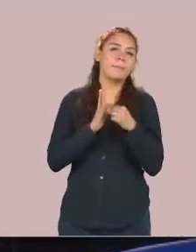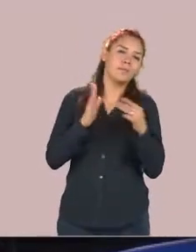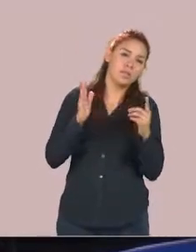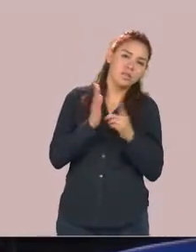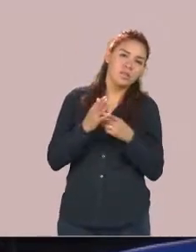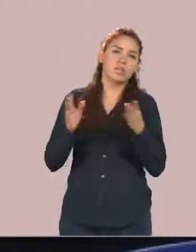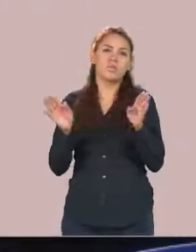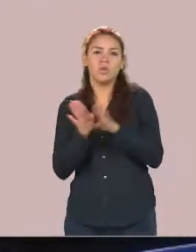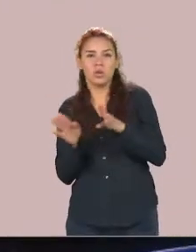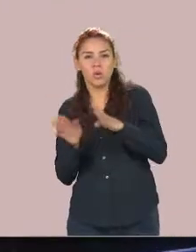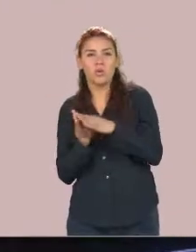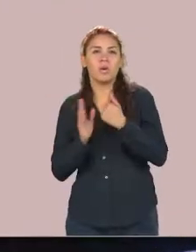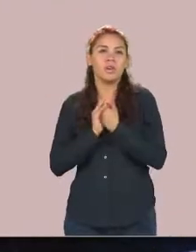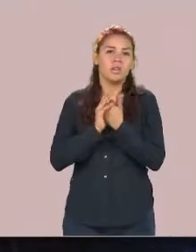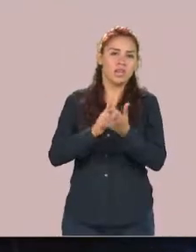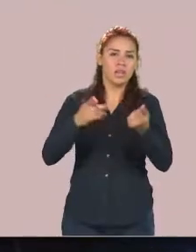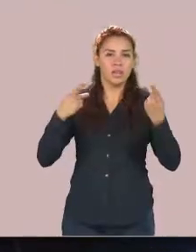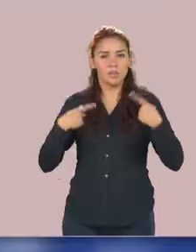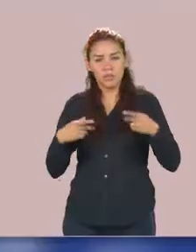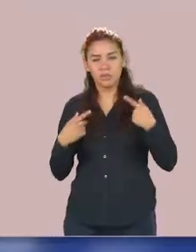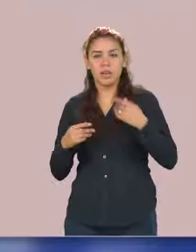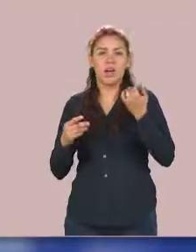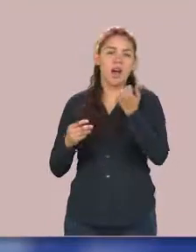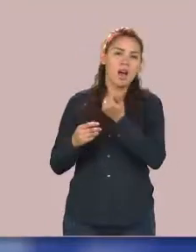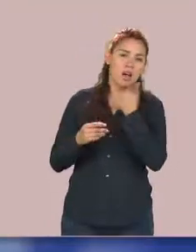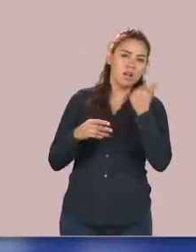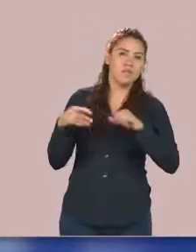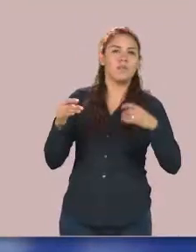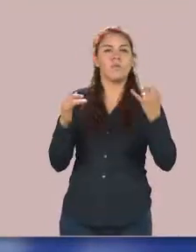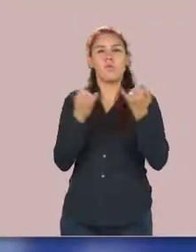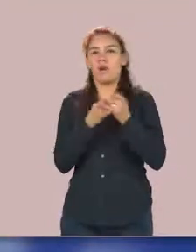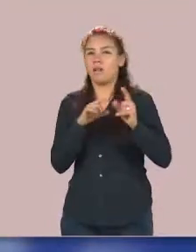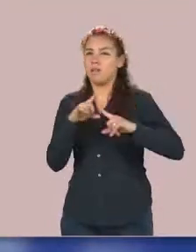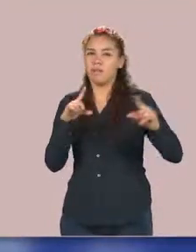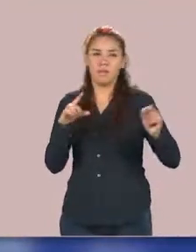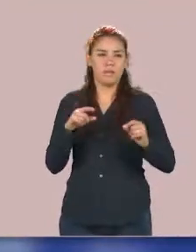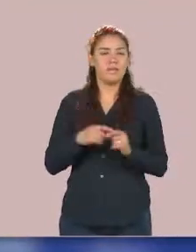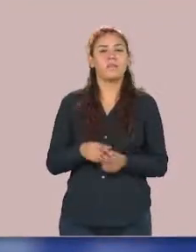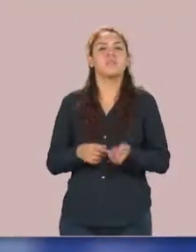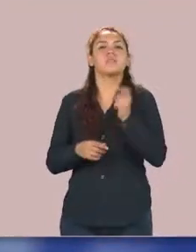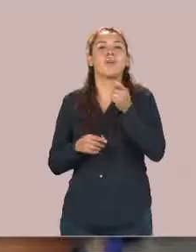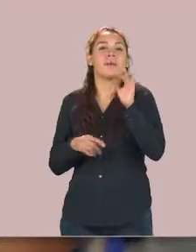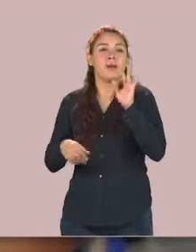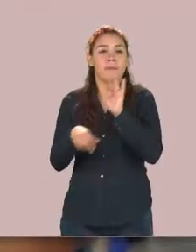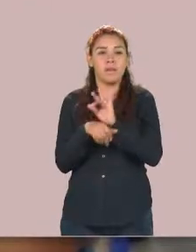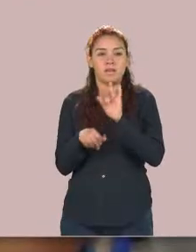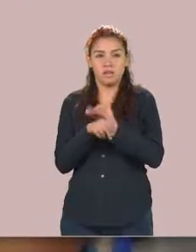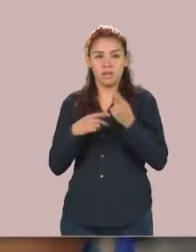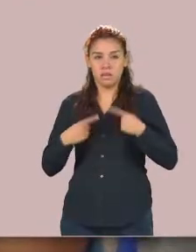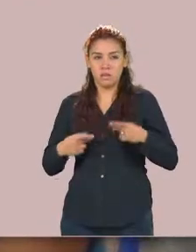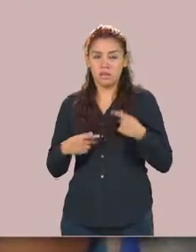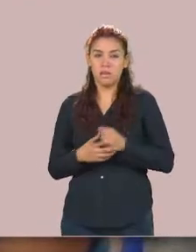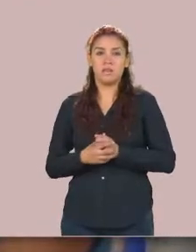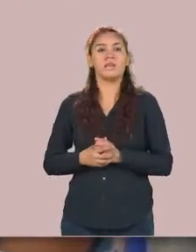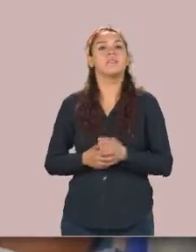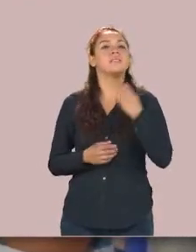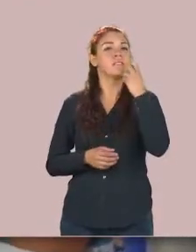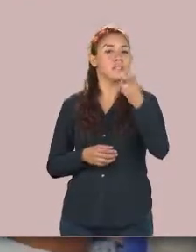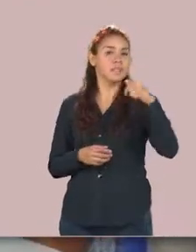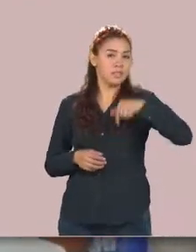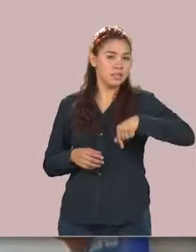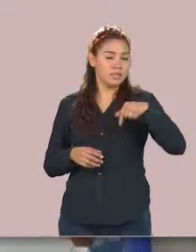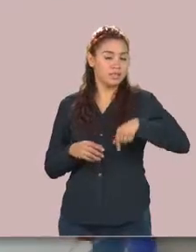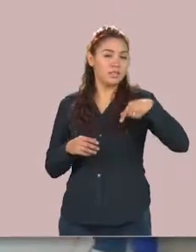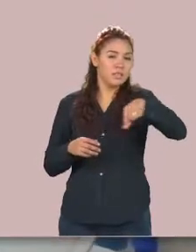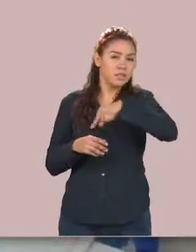buen impacto y dejen un aporte a la entidad del país, el cual se traduzca en beneficios sociales. De ahí que esta Casa de Estudios hace hincapié tanto